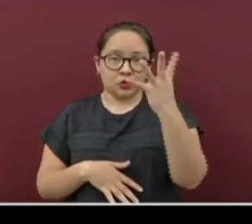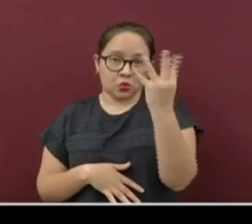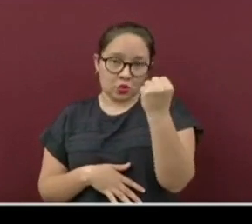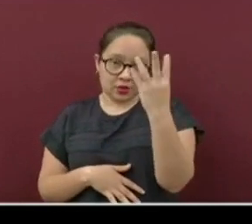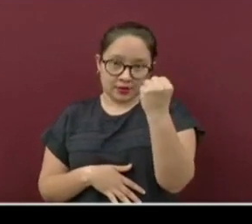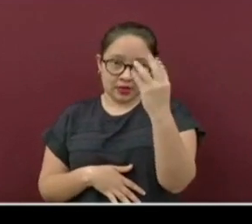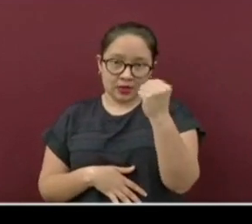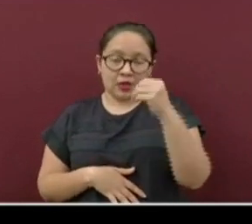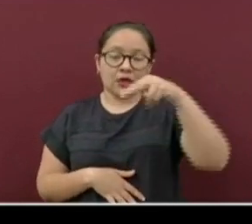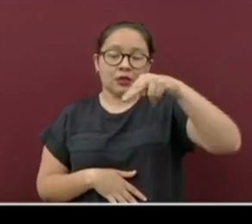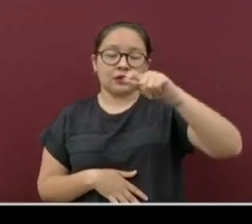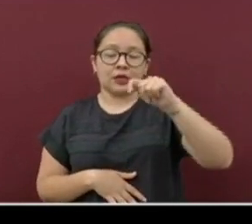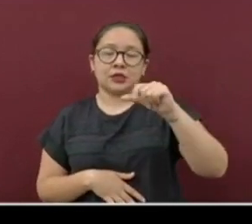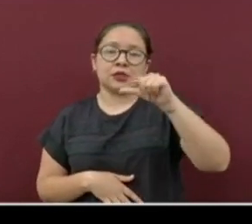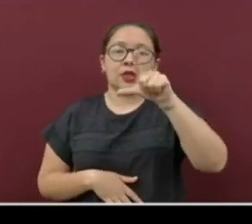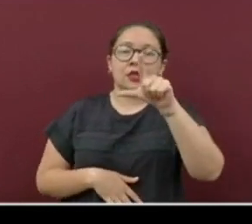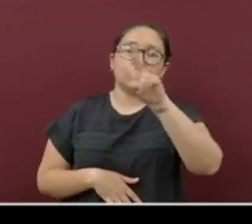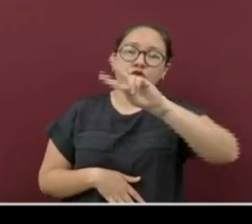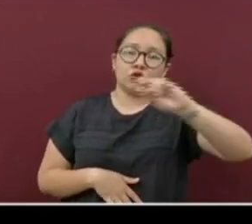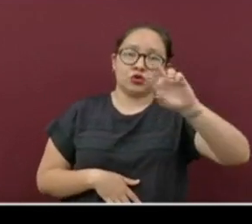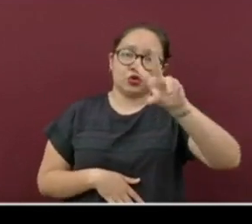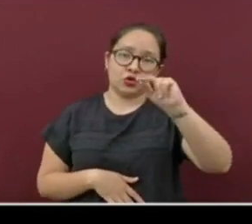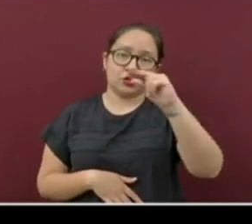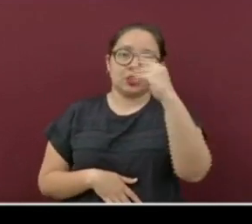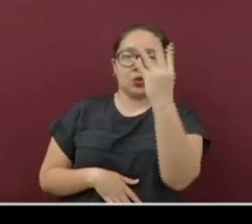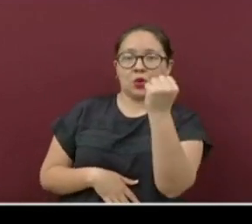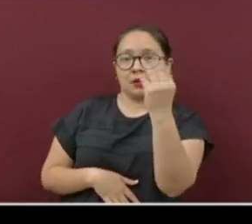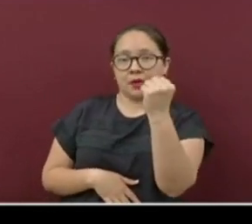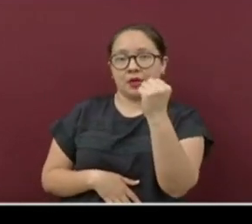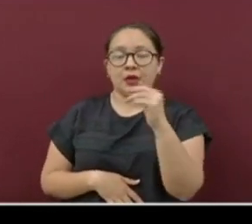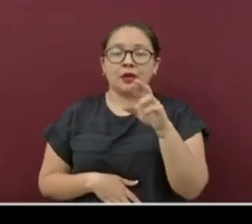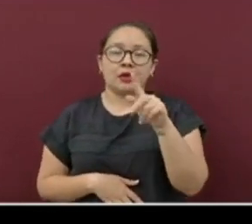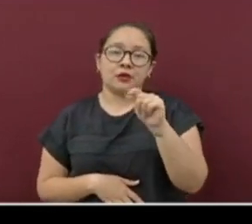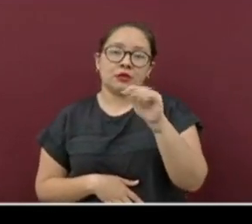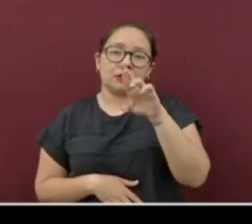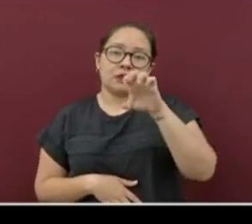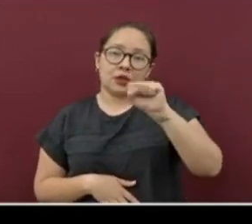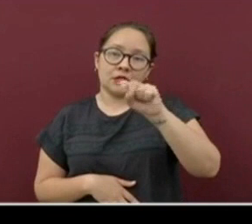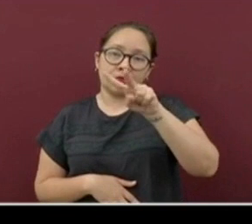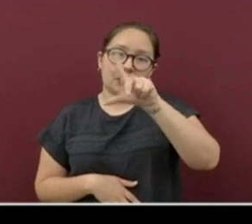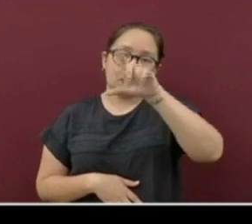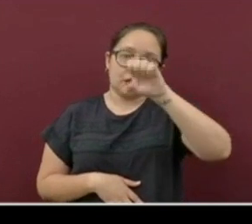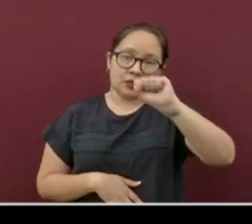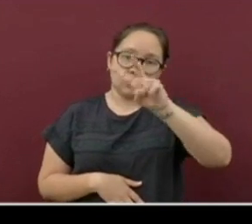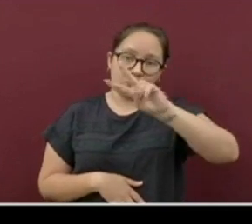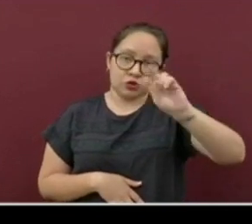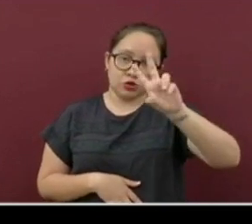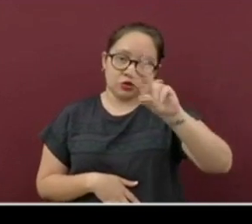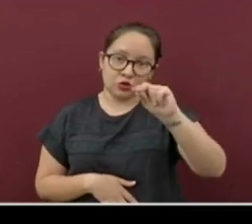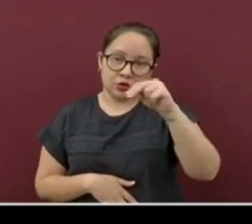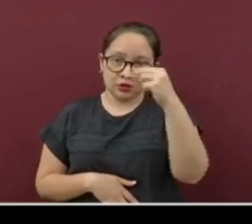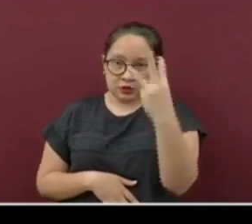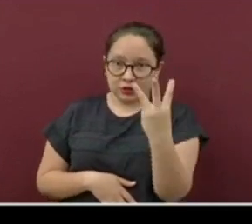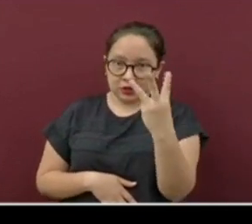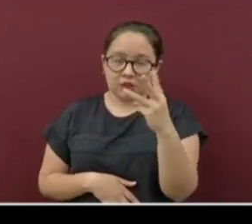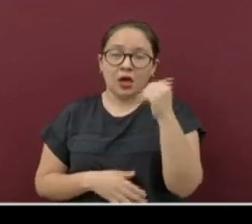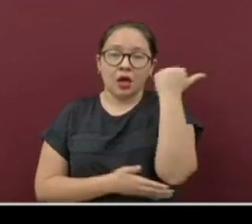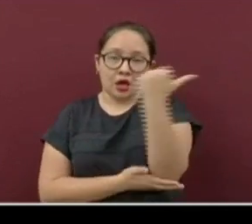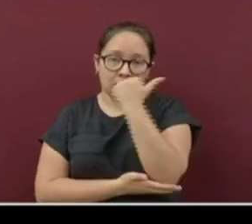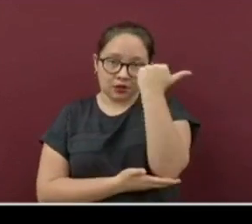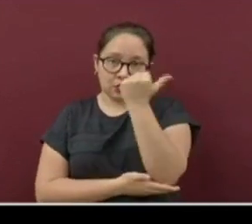Nanchital, 289. Tres Valles, 283. Acayucan,